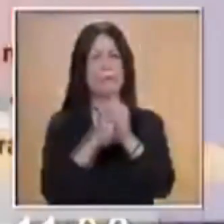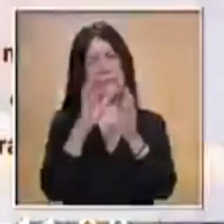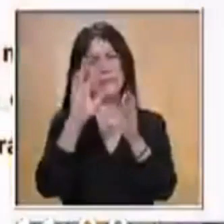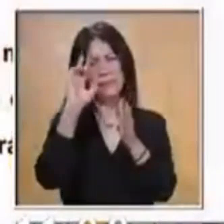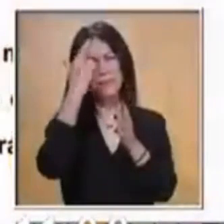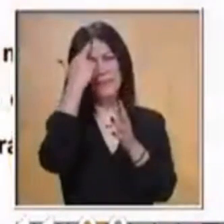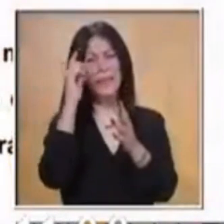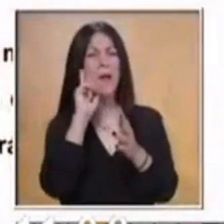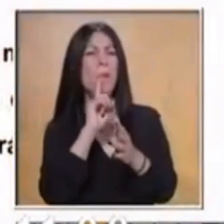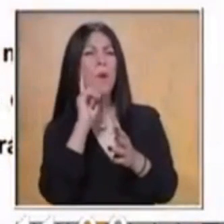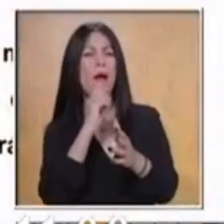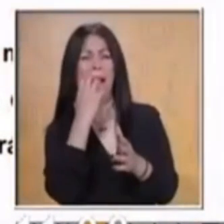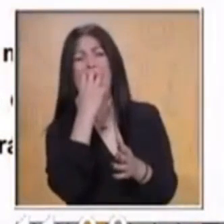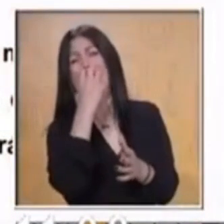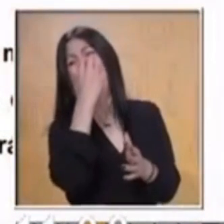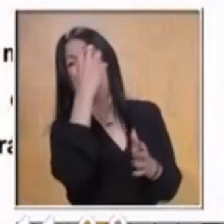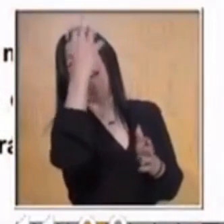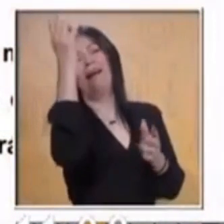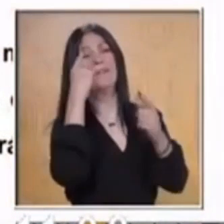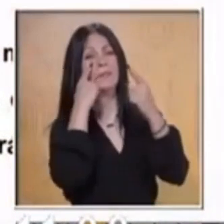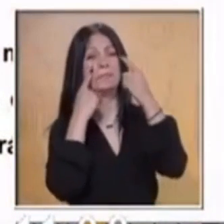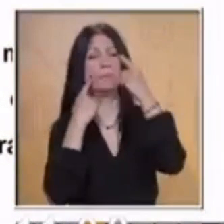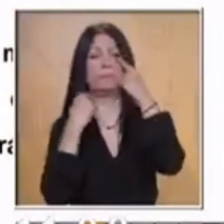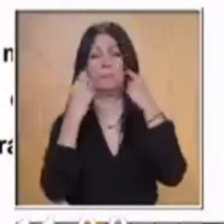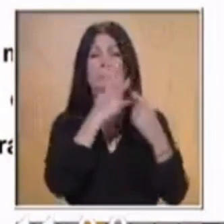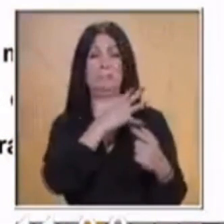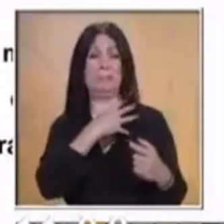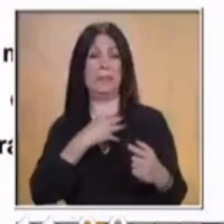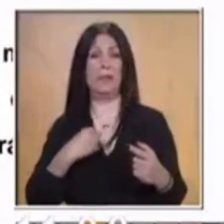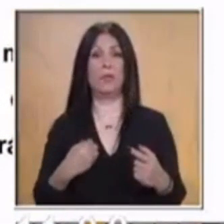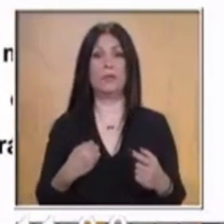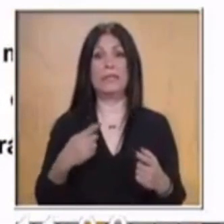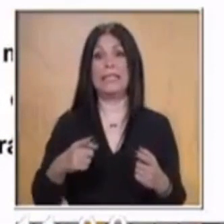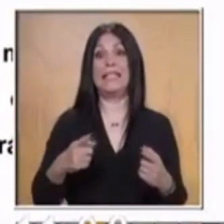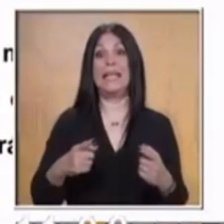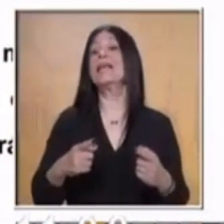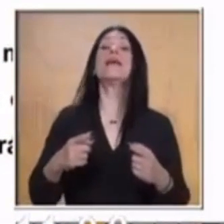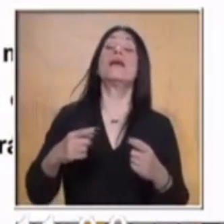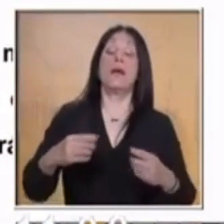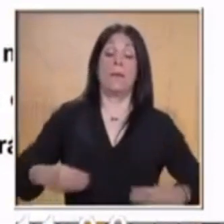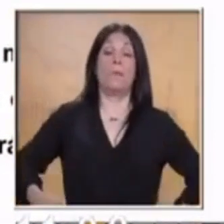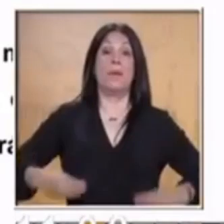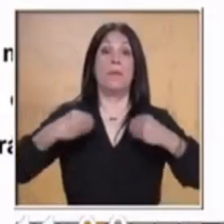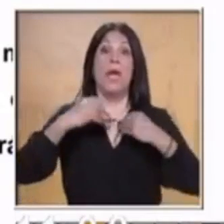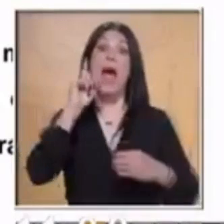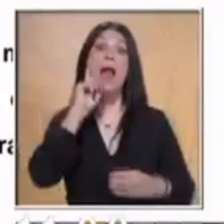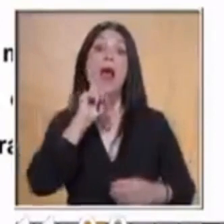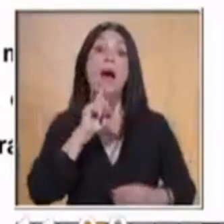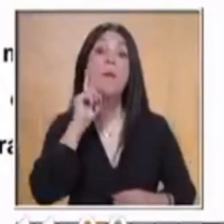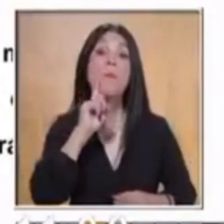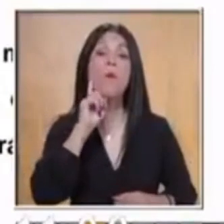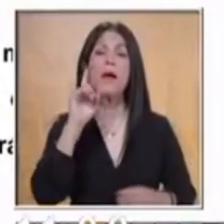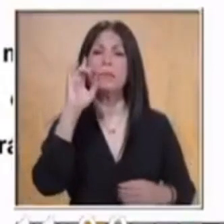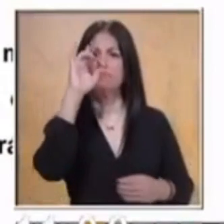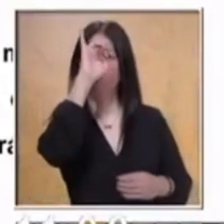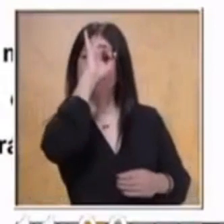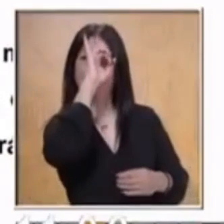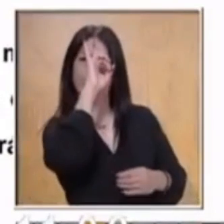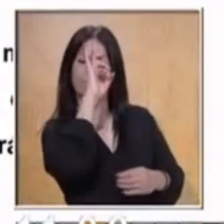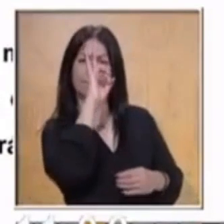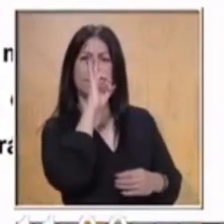Durante la época colonial, habitaba cerca del lado de Xochimilco, una hermosa mujer